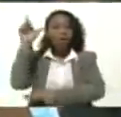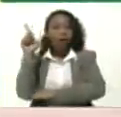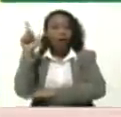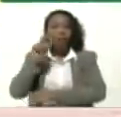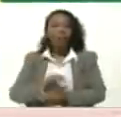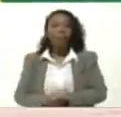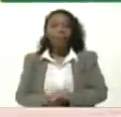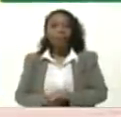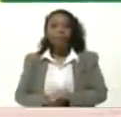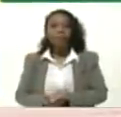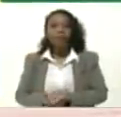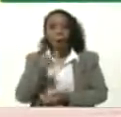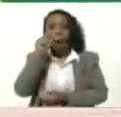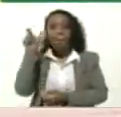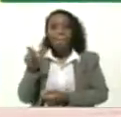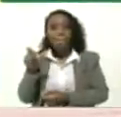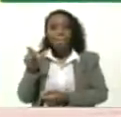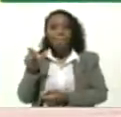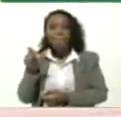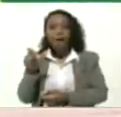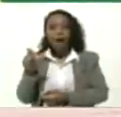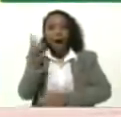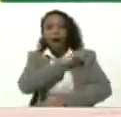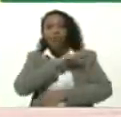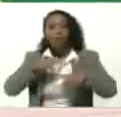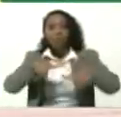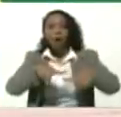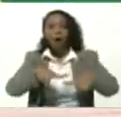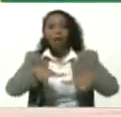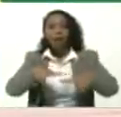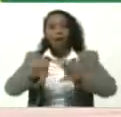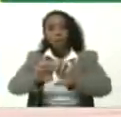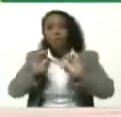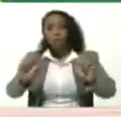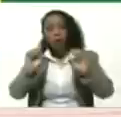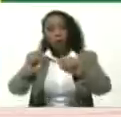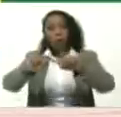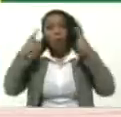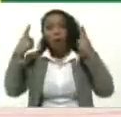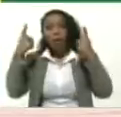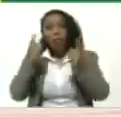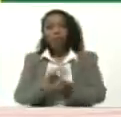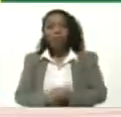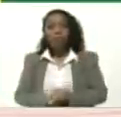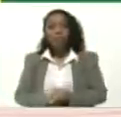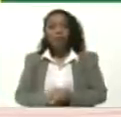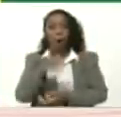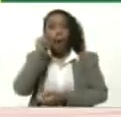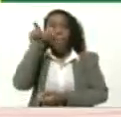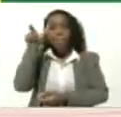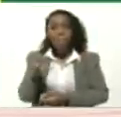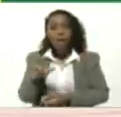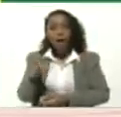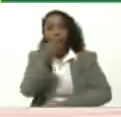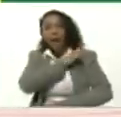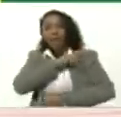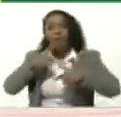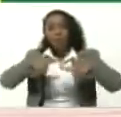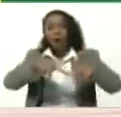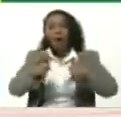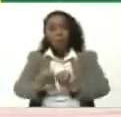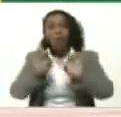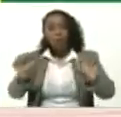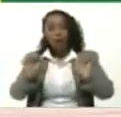Daniel González Jefe de la zona Educativa De La Guaira Nelson Ruiz Jefe de la zona